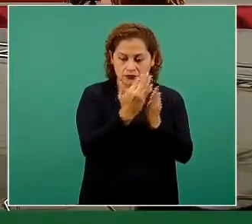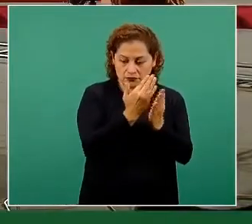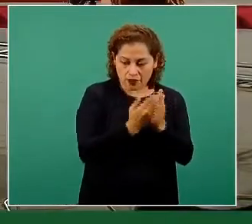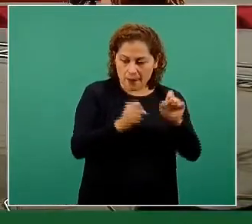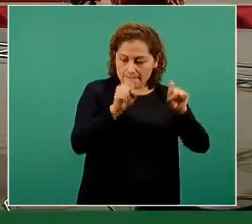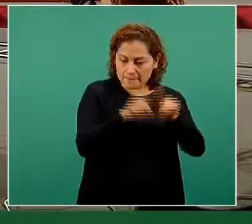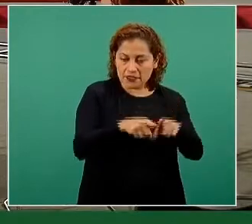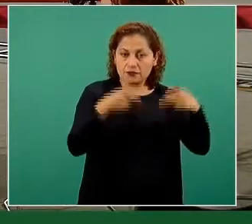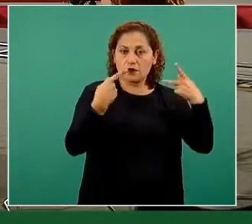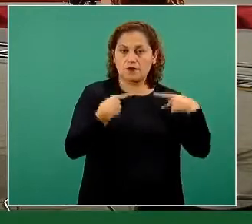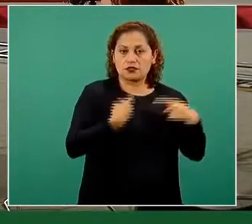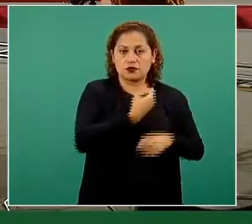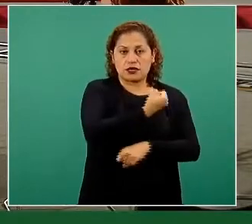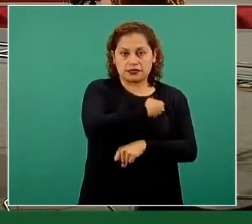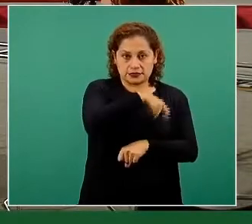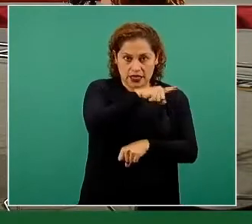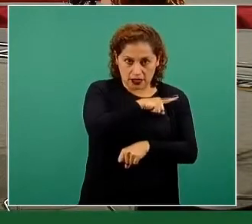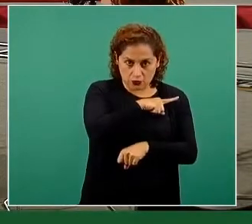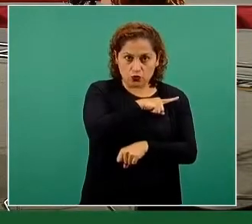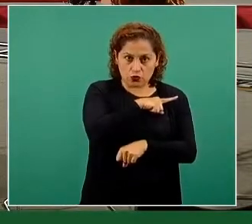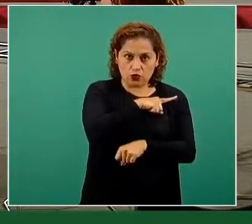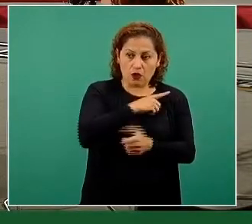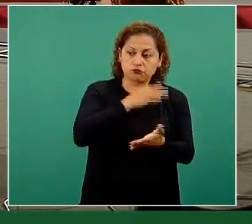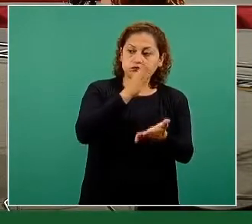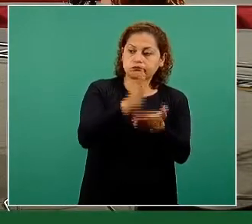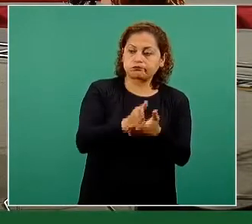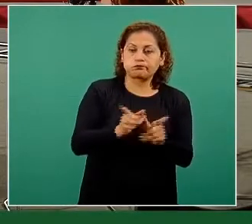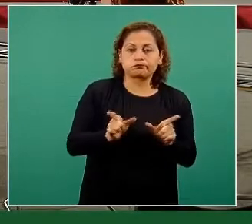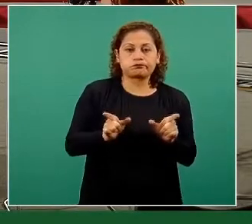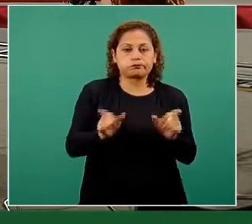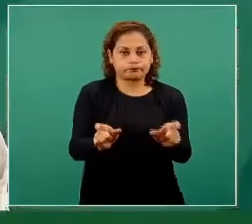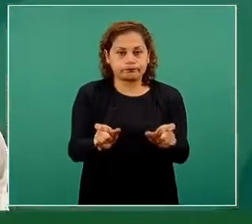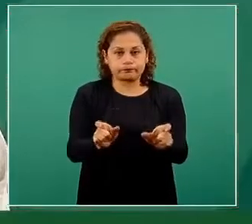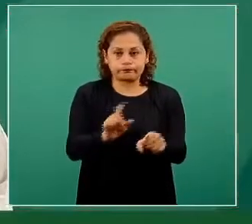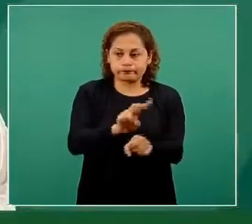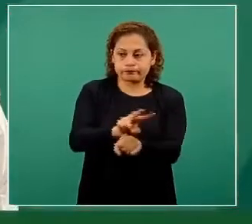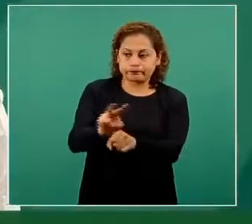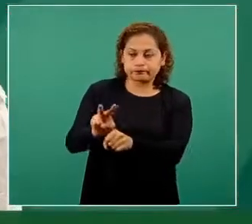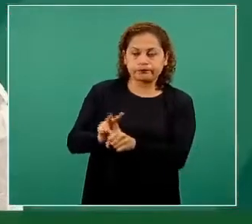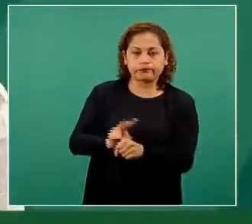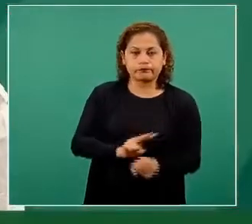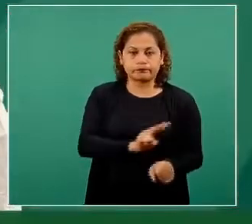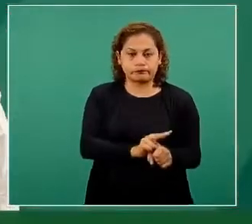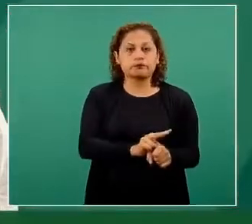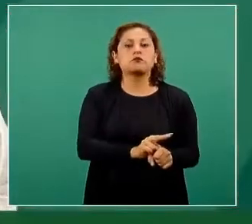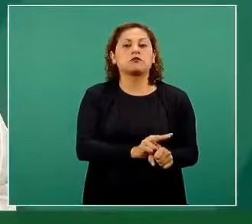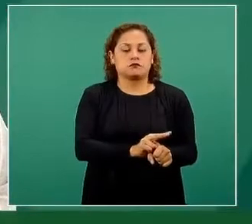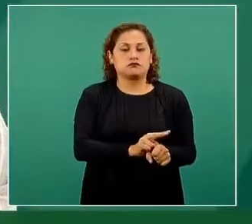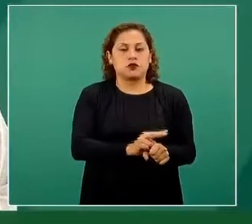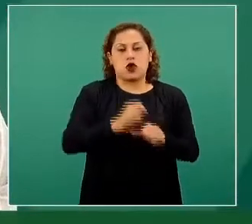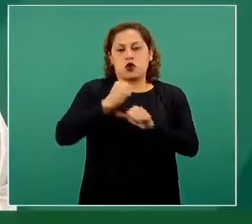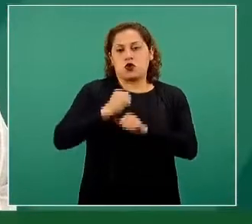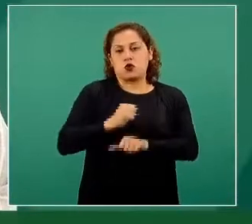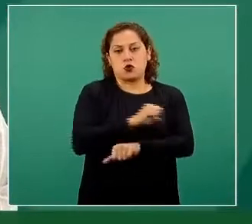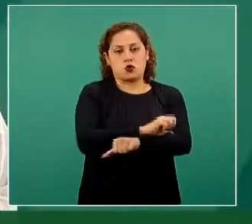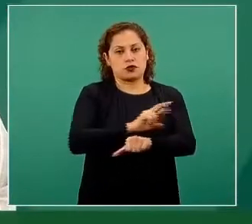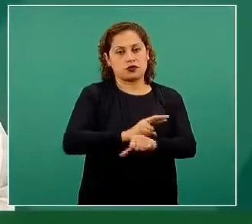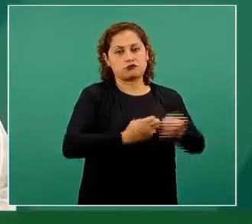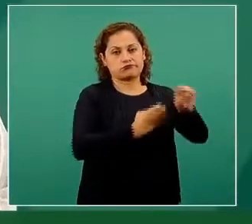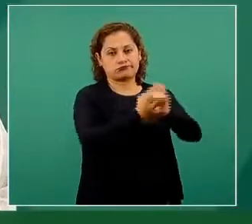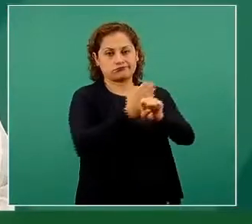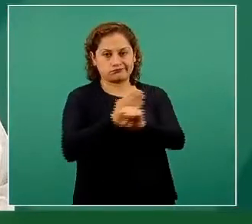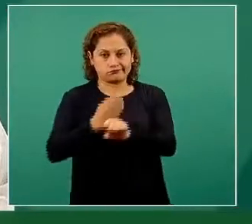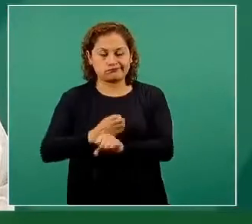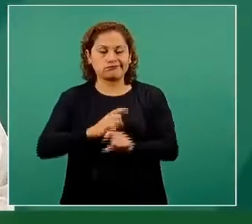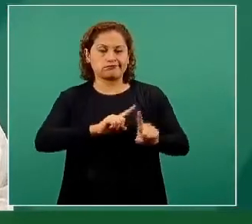salud pública coordinado por las jurisdicciones sanitarias. Pero regresando a usted como madre, como padre de